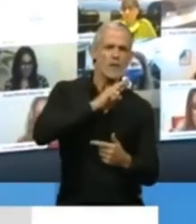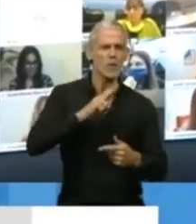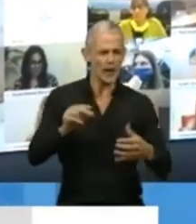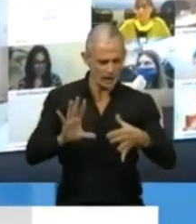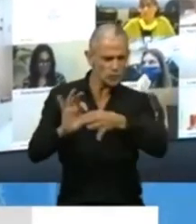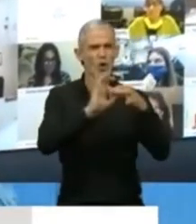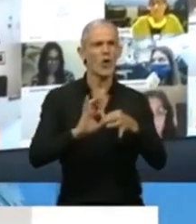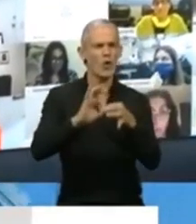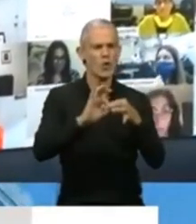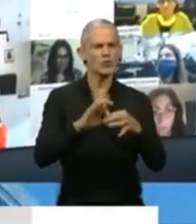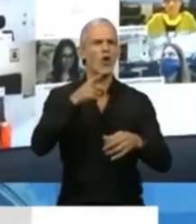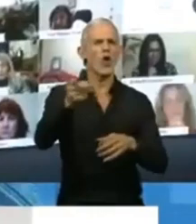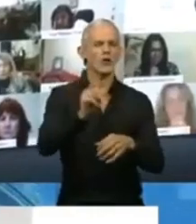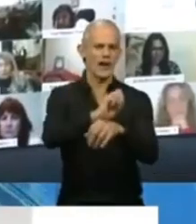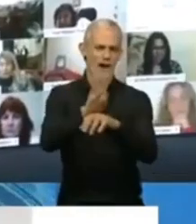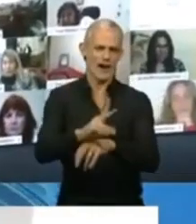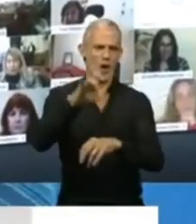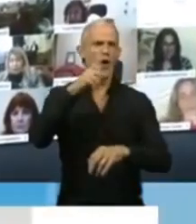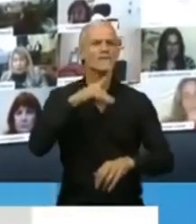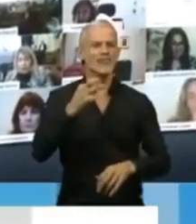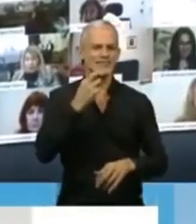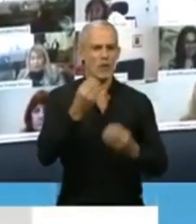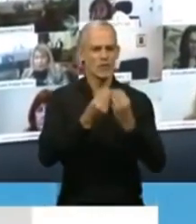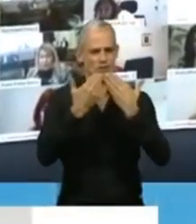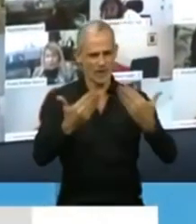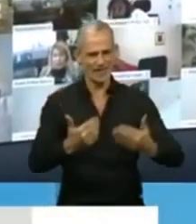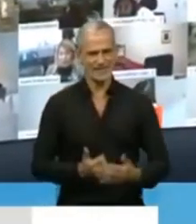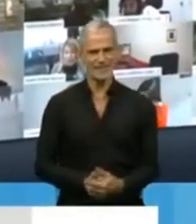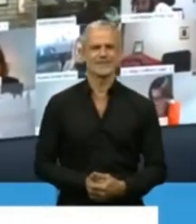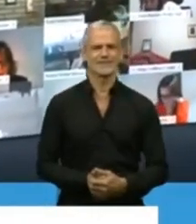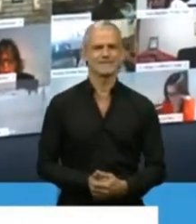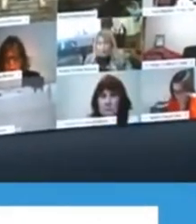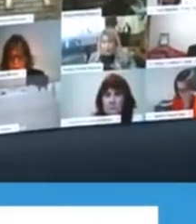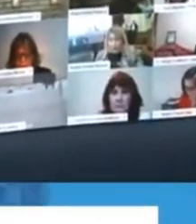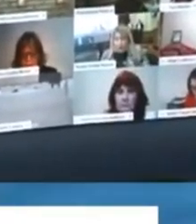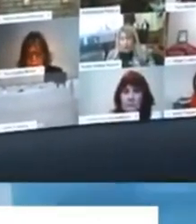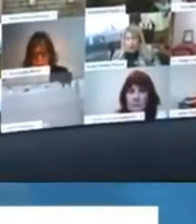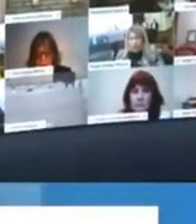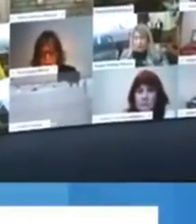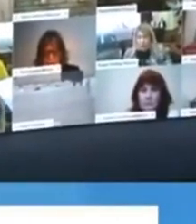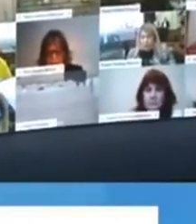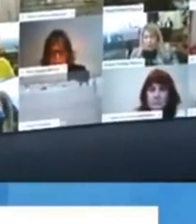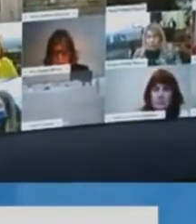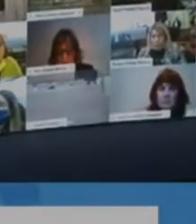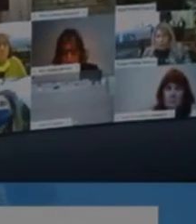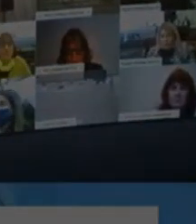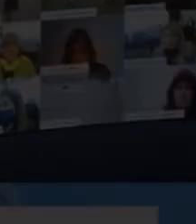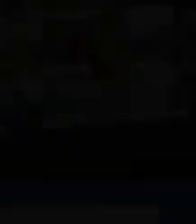todos juntos contra el COVID-19. Muchísimas gracias, señor presidente. Gracias, diputada.